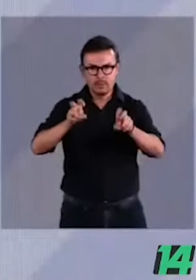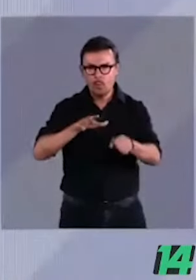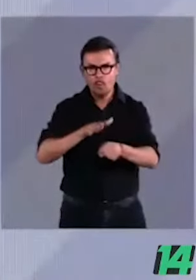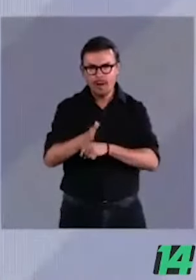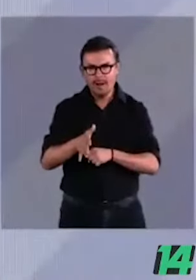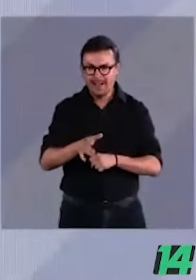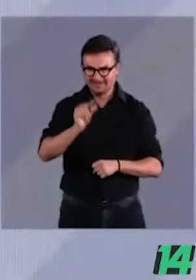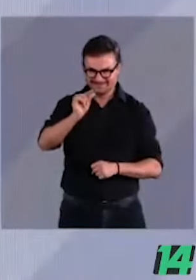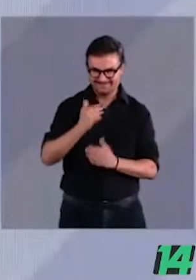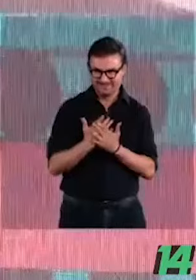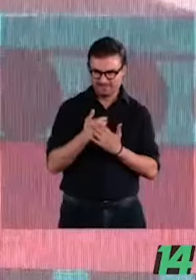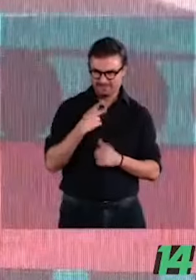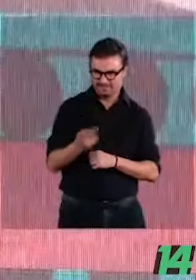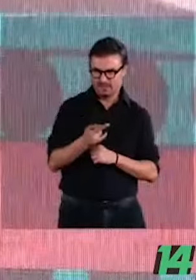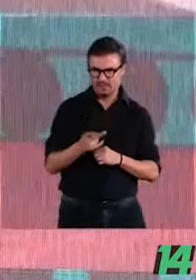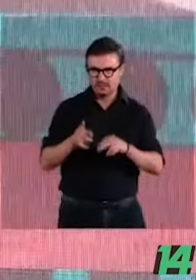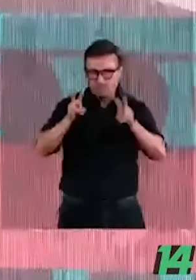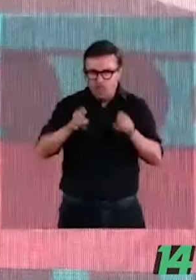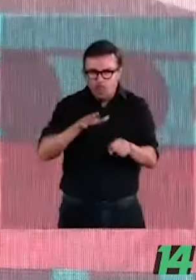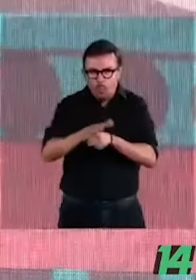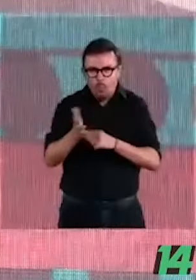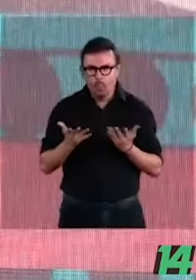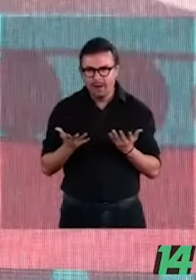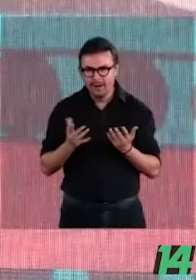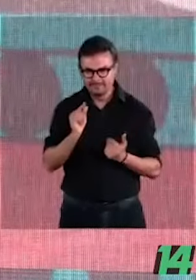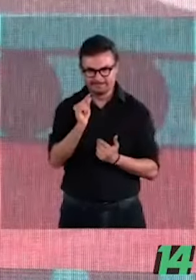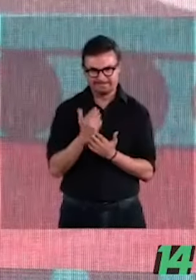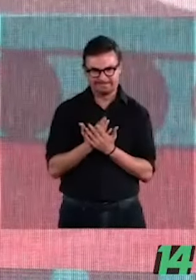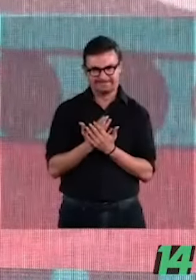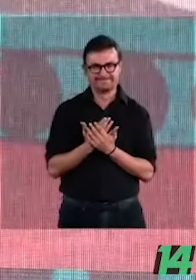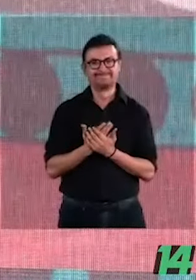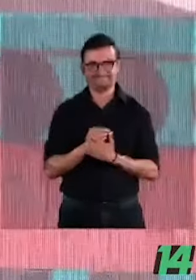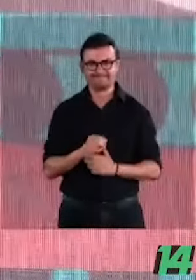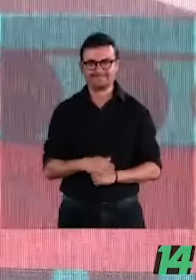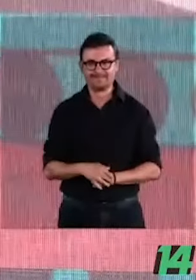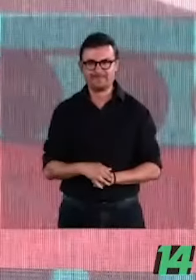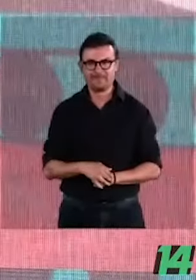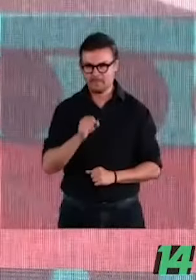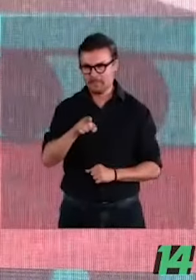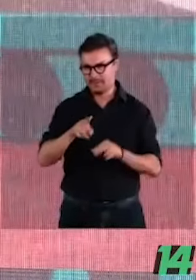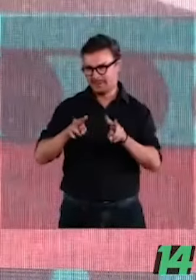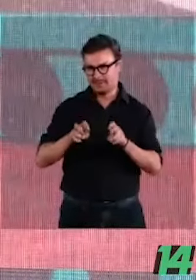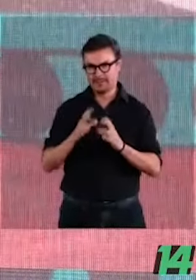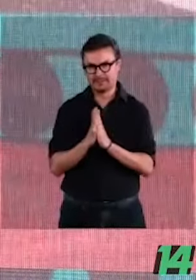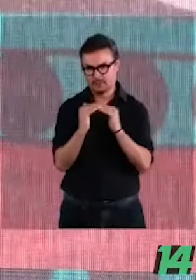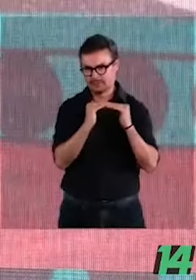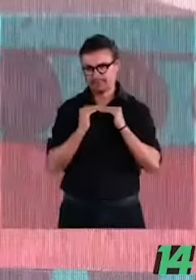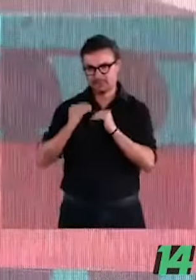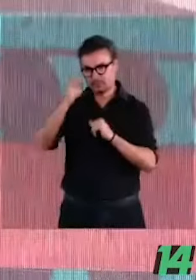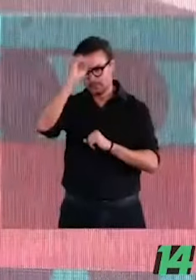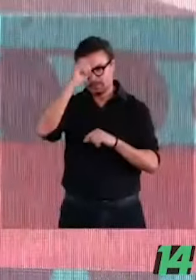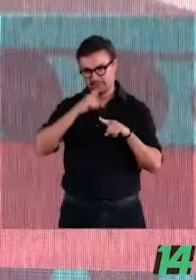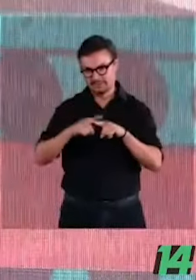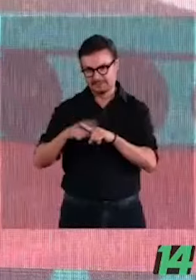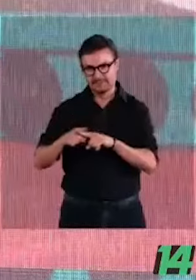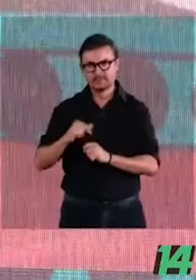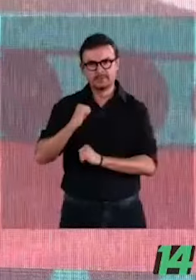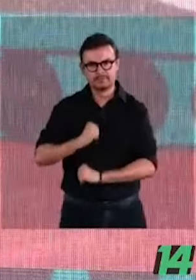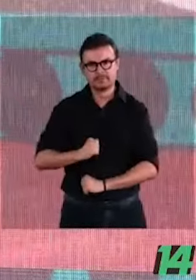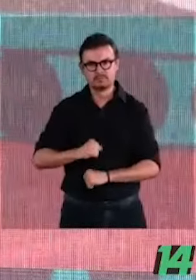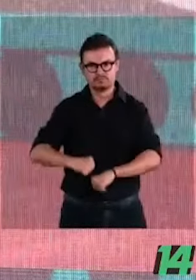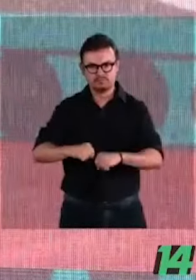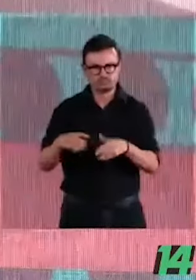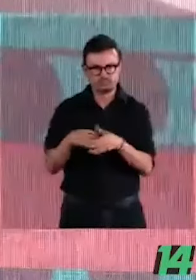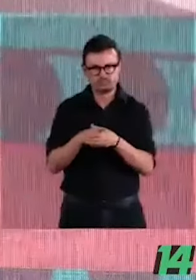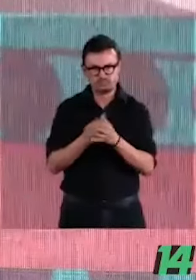Ahí va la pregunta. ¿Sobre qué tema es? Ahí te va. Sí, es el tema, es democracia, pluralismo y división de poderes. Ah, es cualquiera. Estamos,